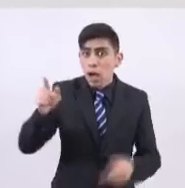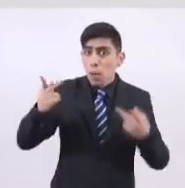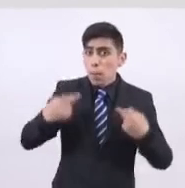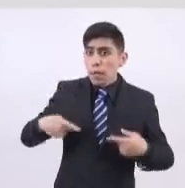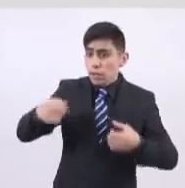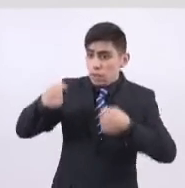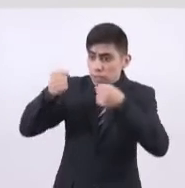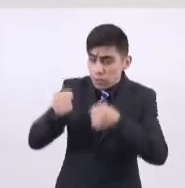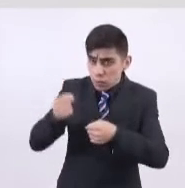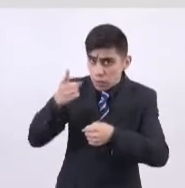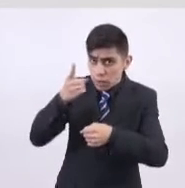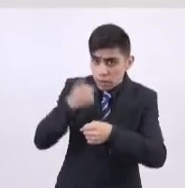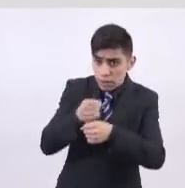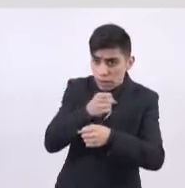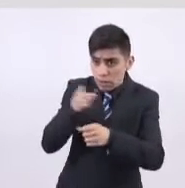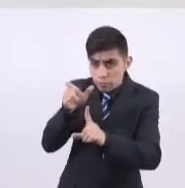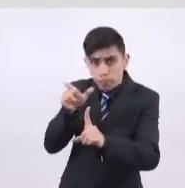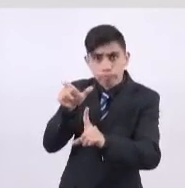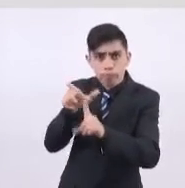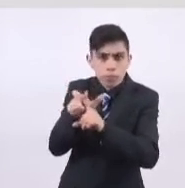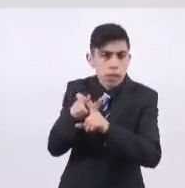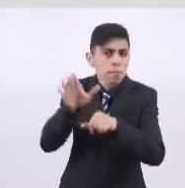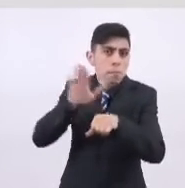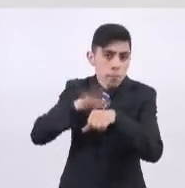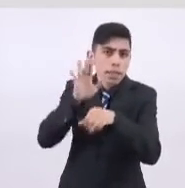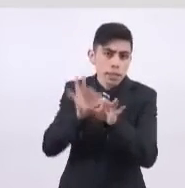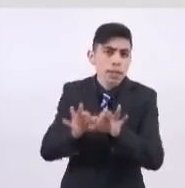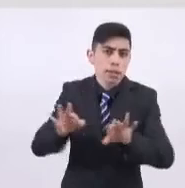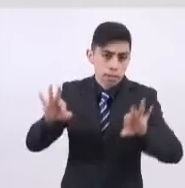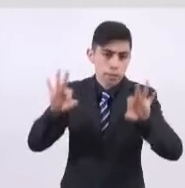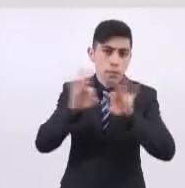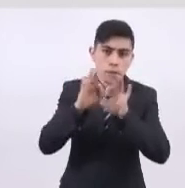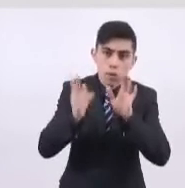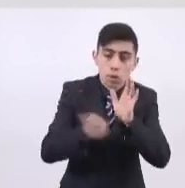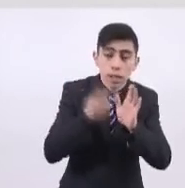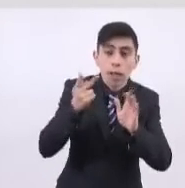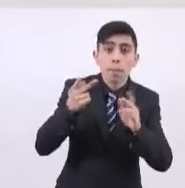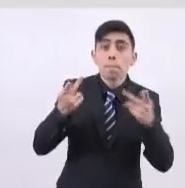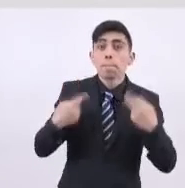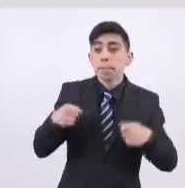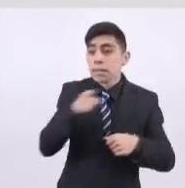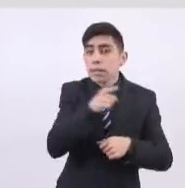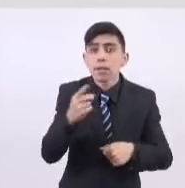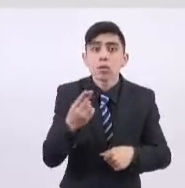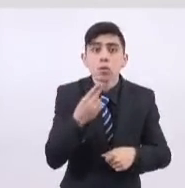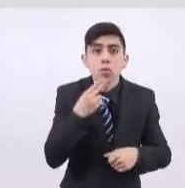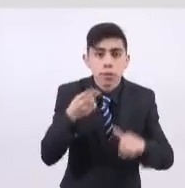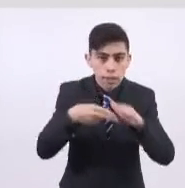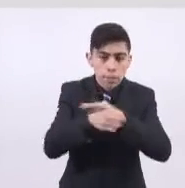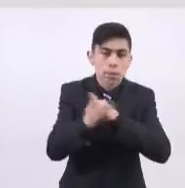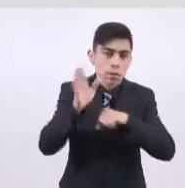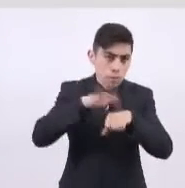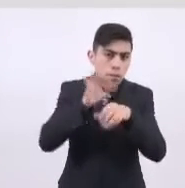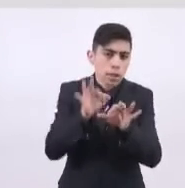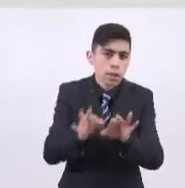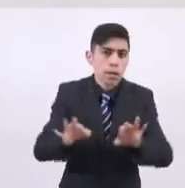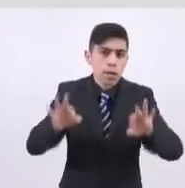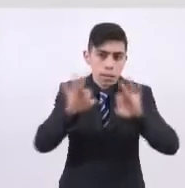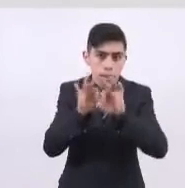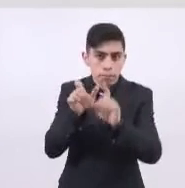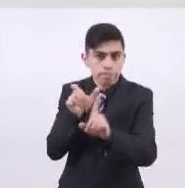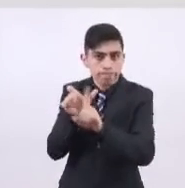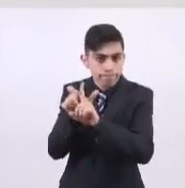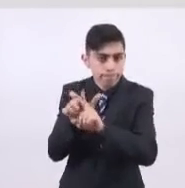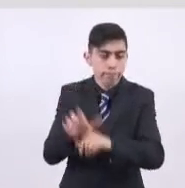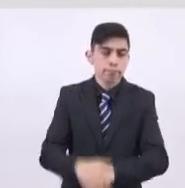prioridad por encima de cualquier otro aspecto. Repito, la seguridad de los usuarios es la prioridad